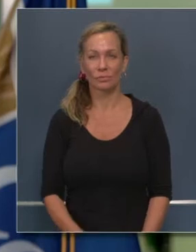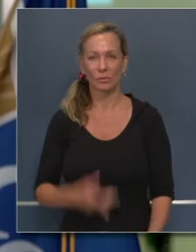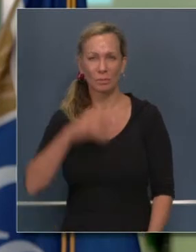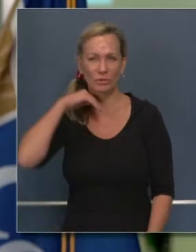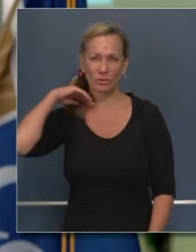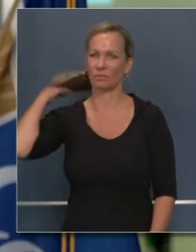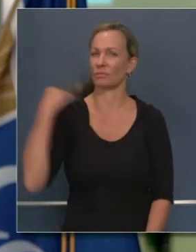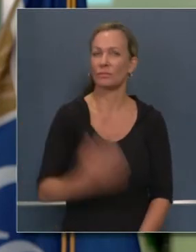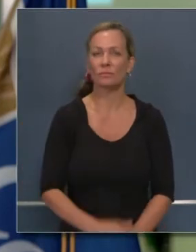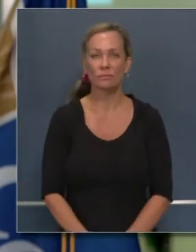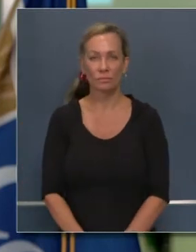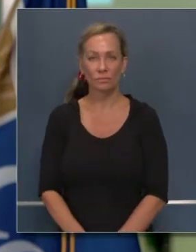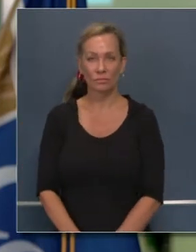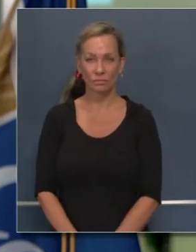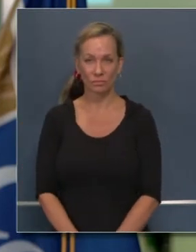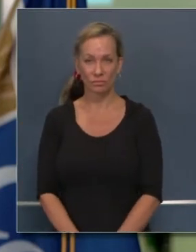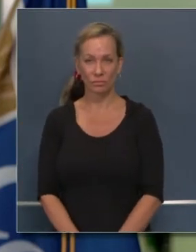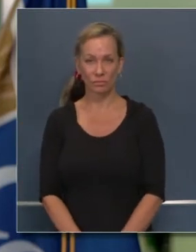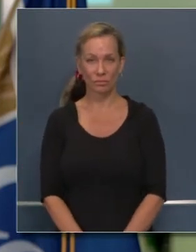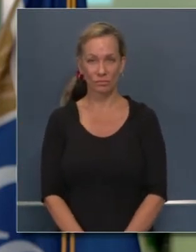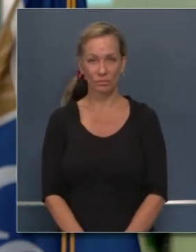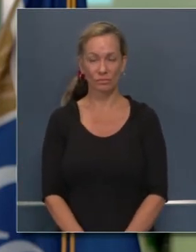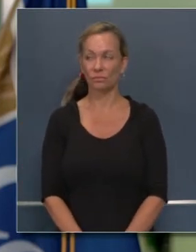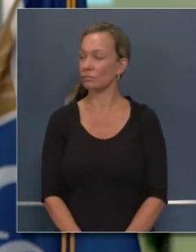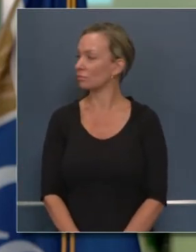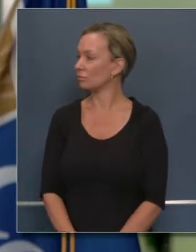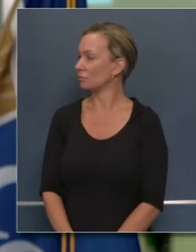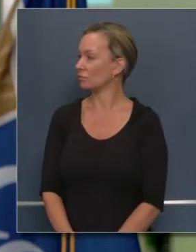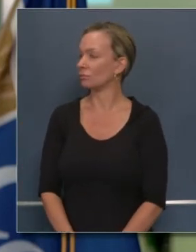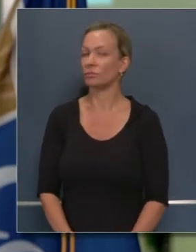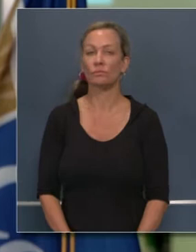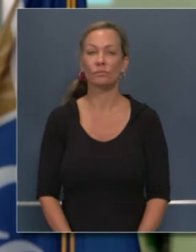Use mascarilla, retrase la transmisión.